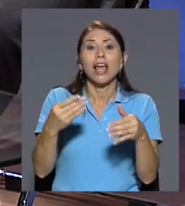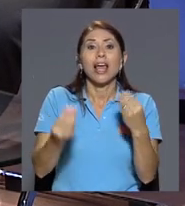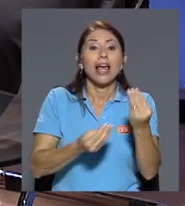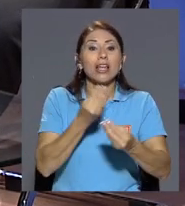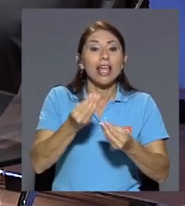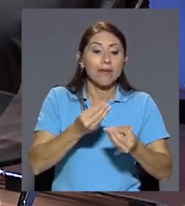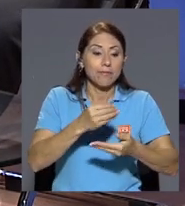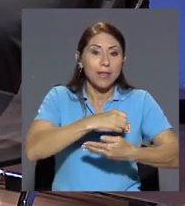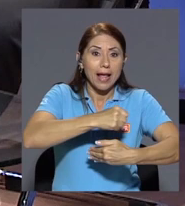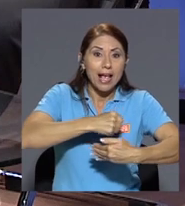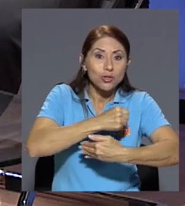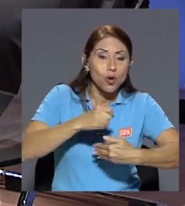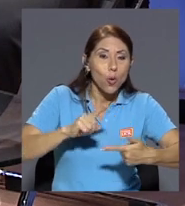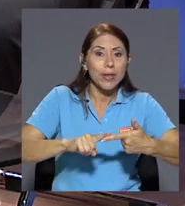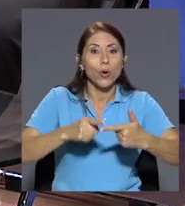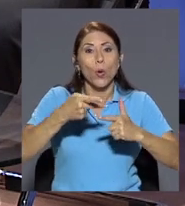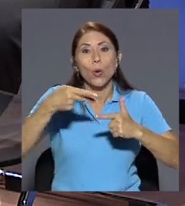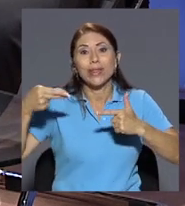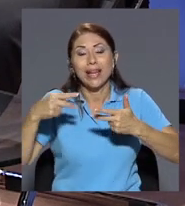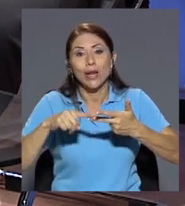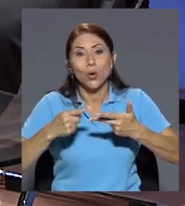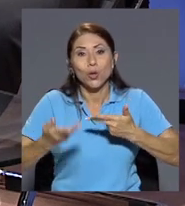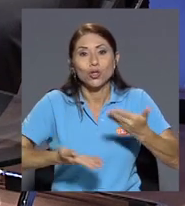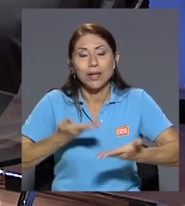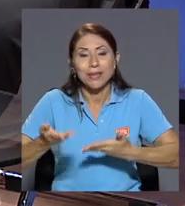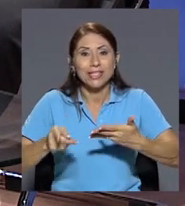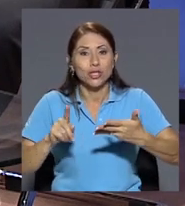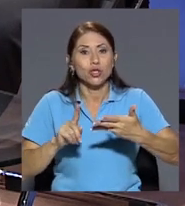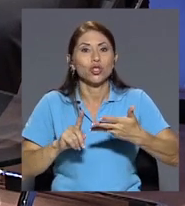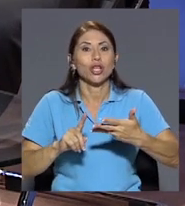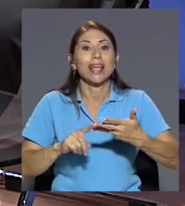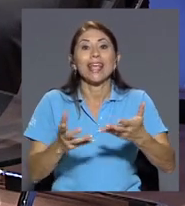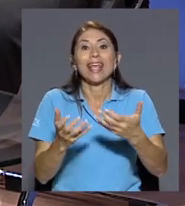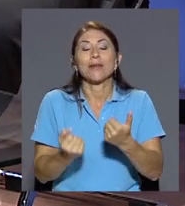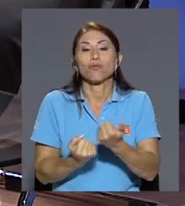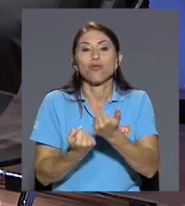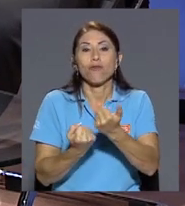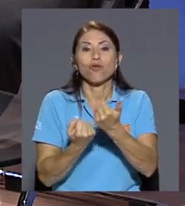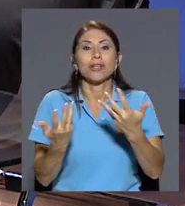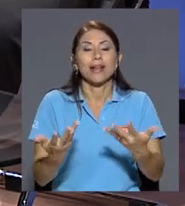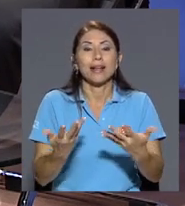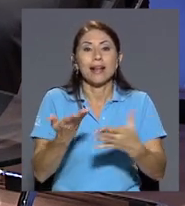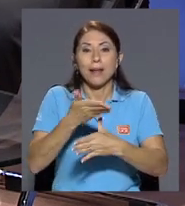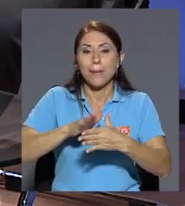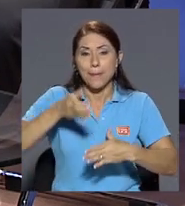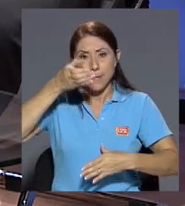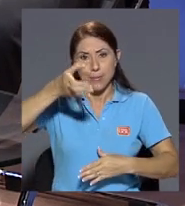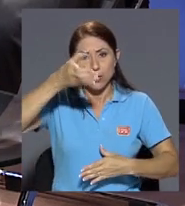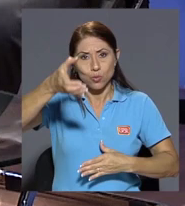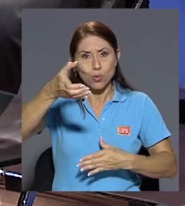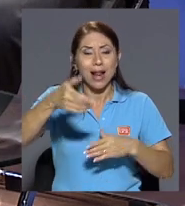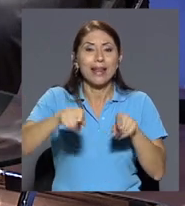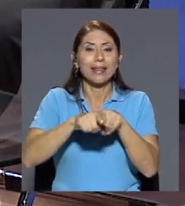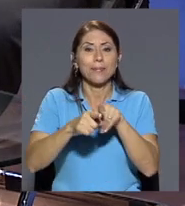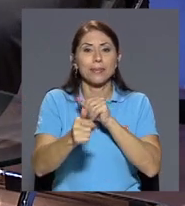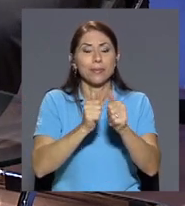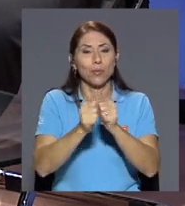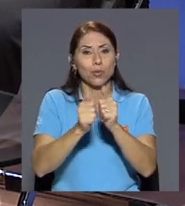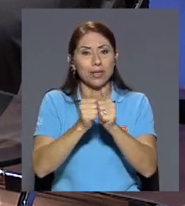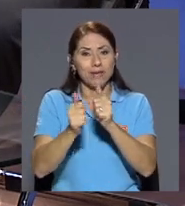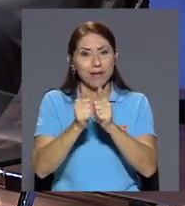lo gastronómico hotelero los servicios y este queremos reforzar fuertemente lo que es la parte cultural y deportiva